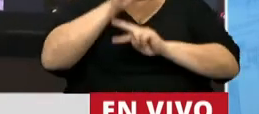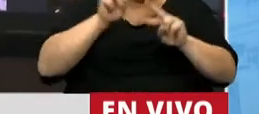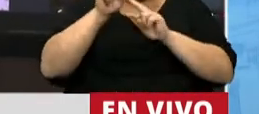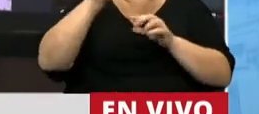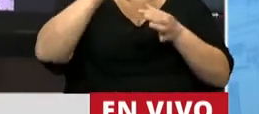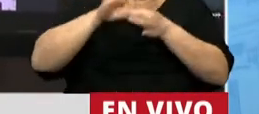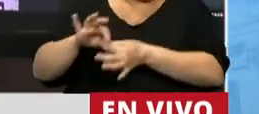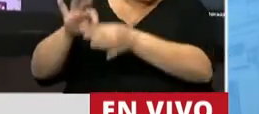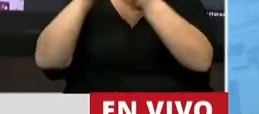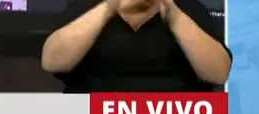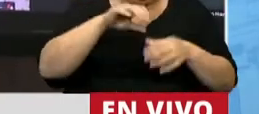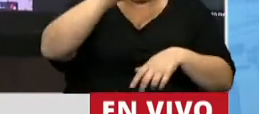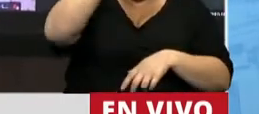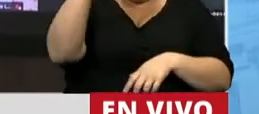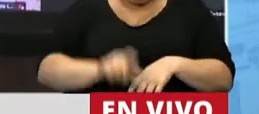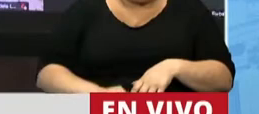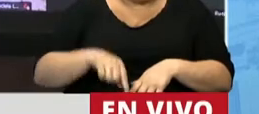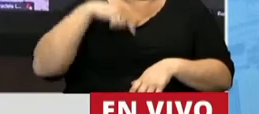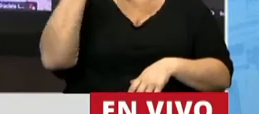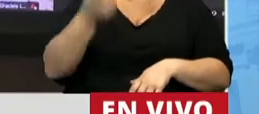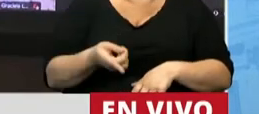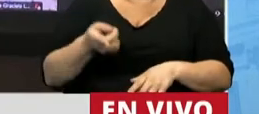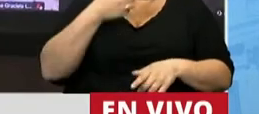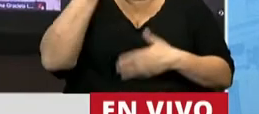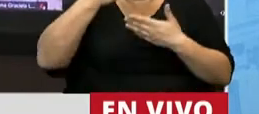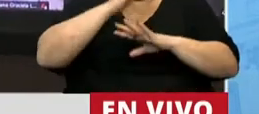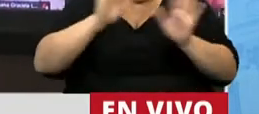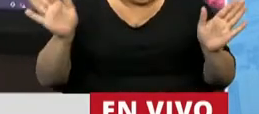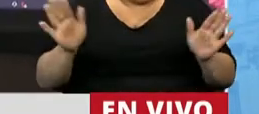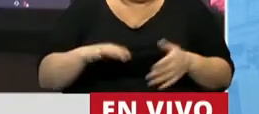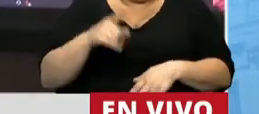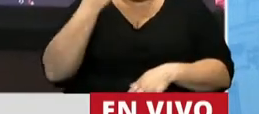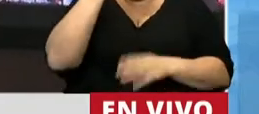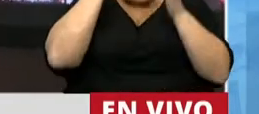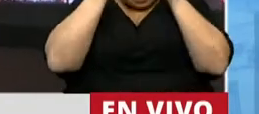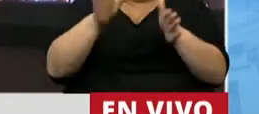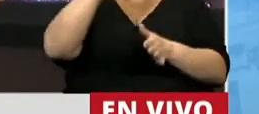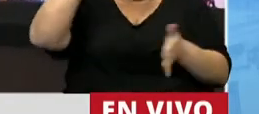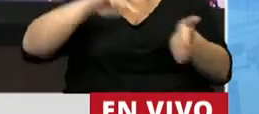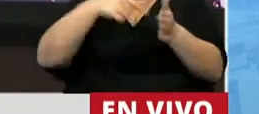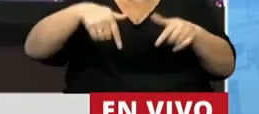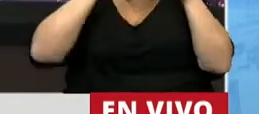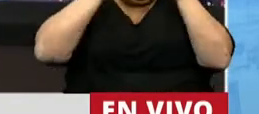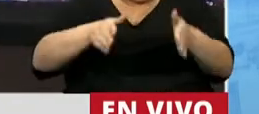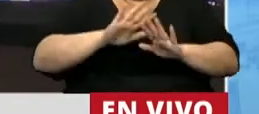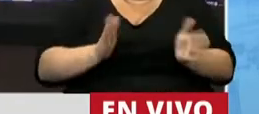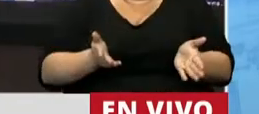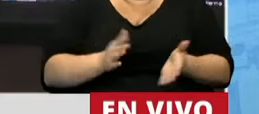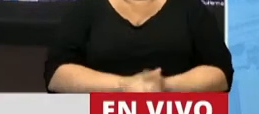federal siempre cayó en la hegemonía de una mirada centralista, señor presidente.